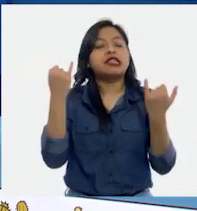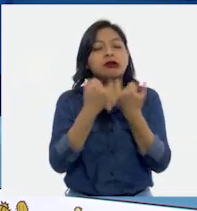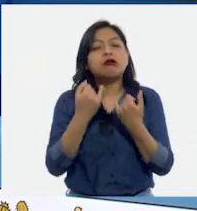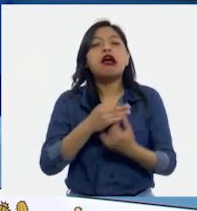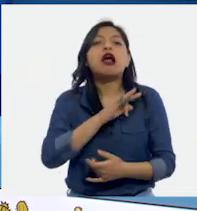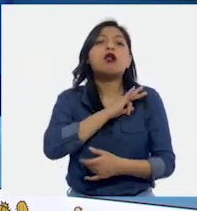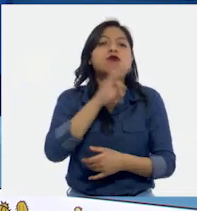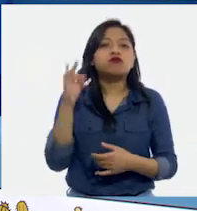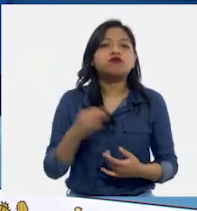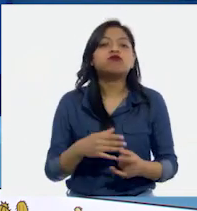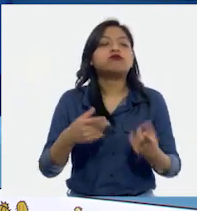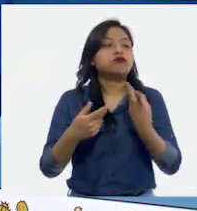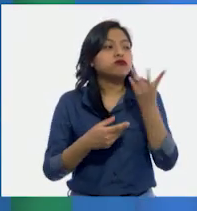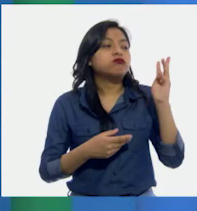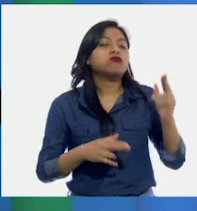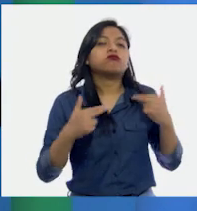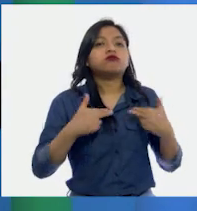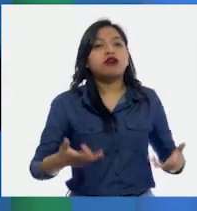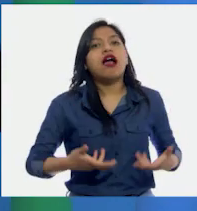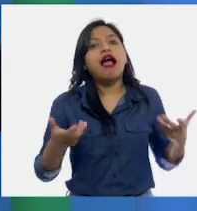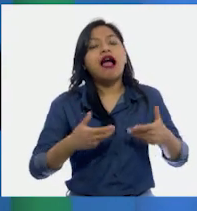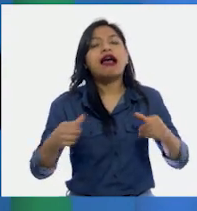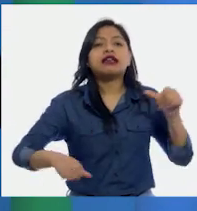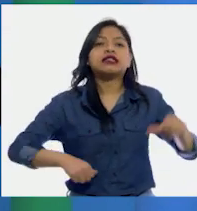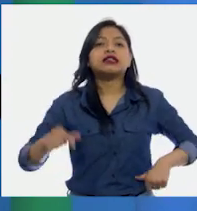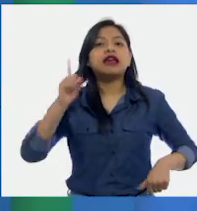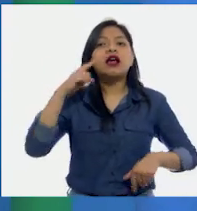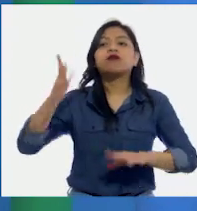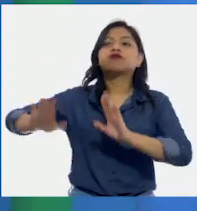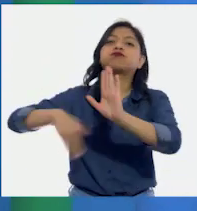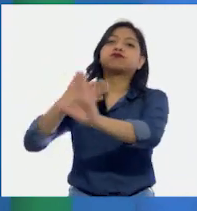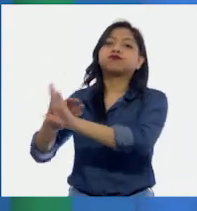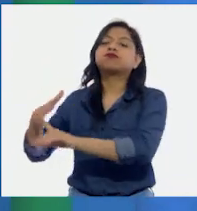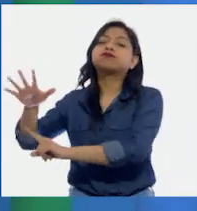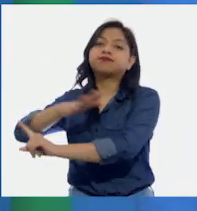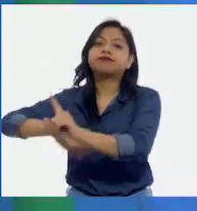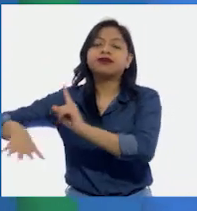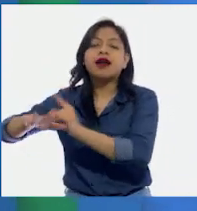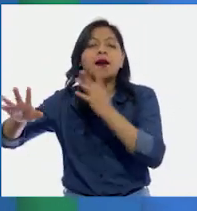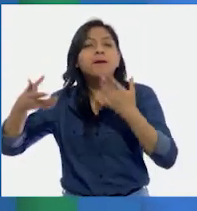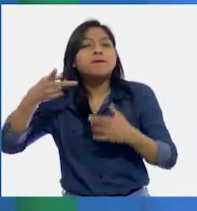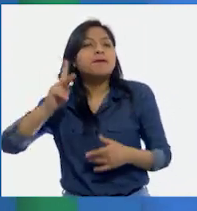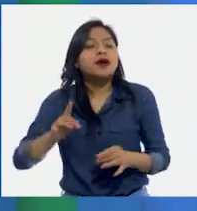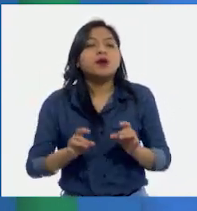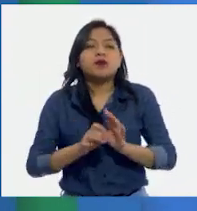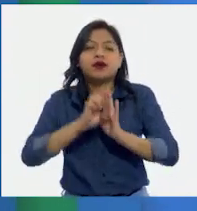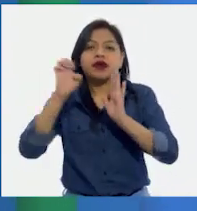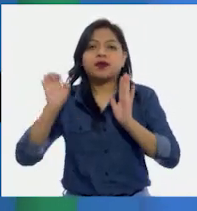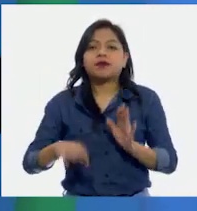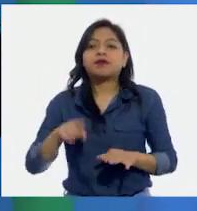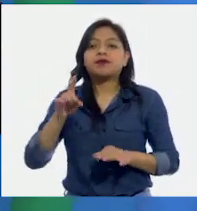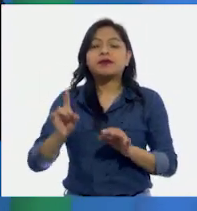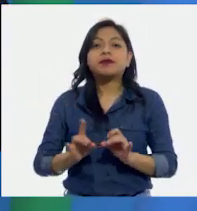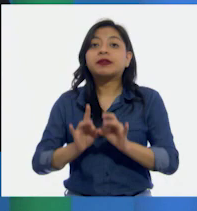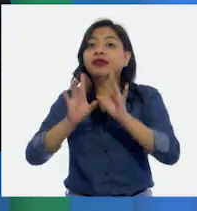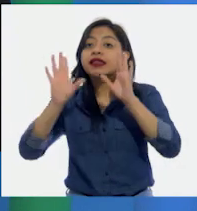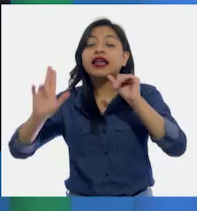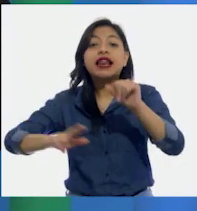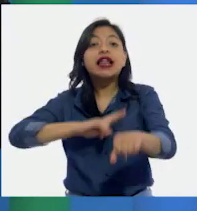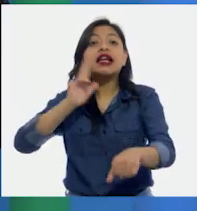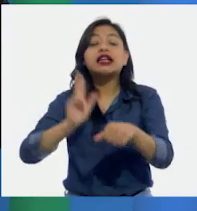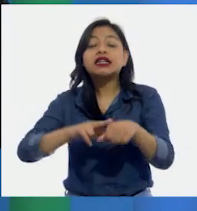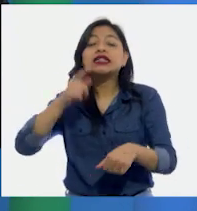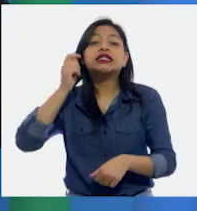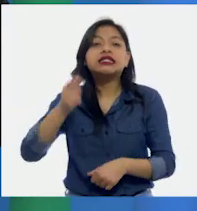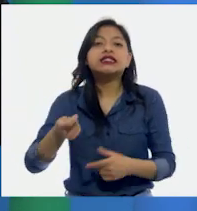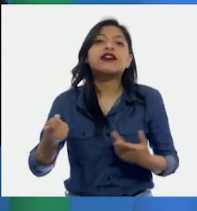provocan cambios en el clima. En efecto. Pero en el caso de los fenómenos naturales, hay que tener en cuenta que